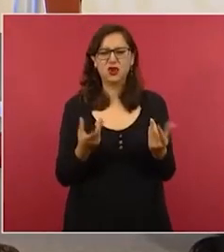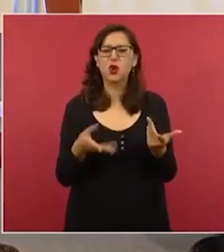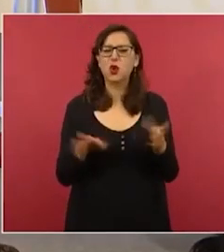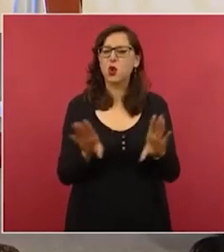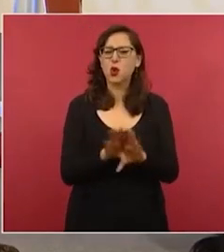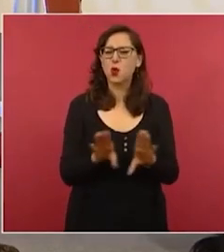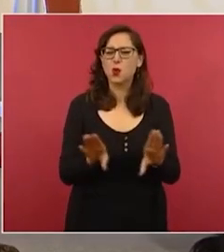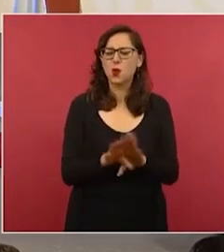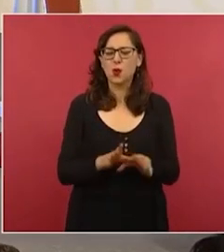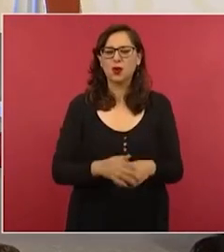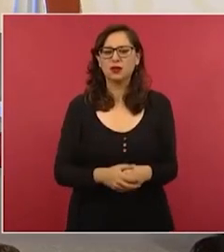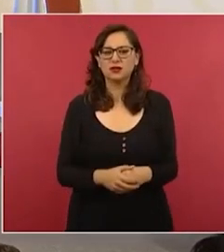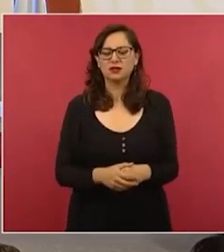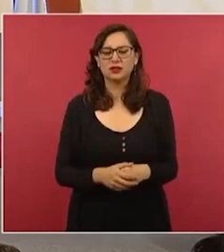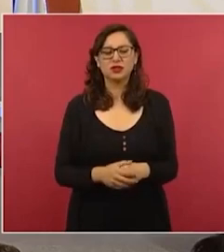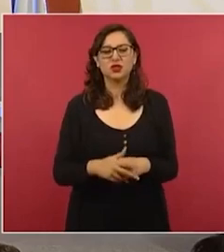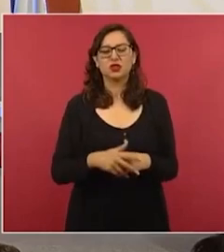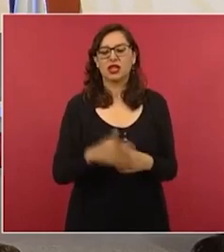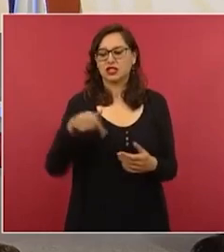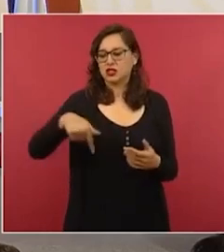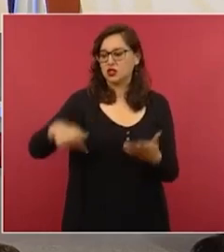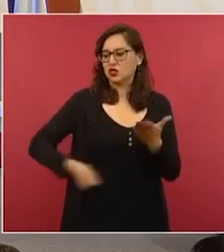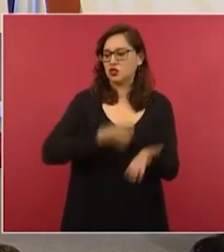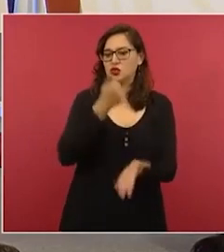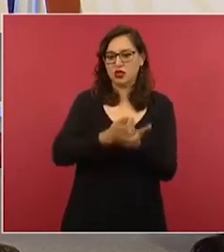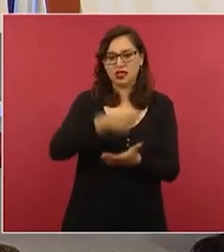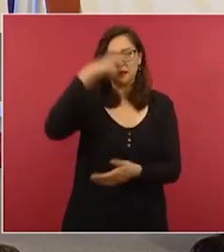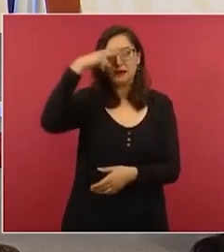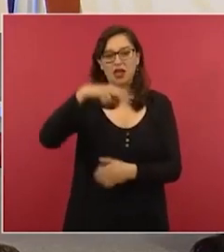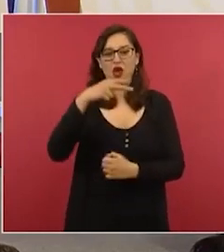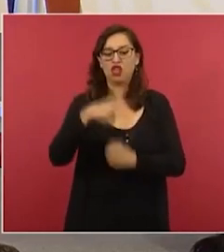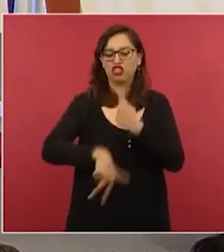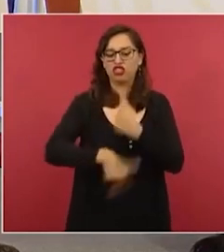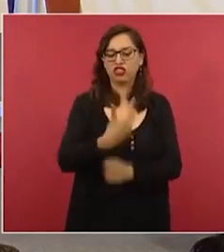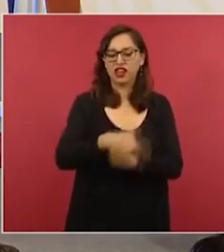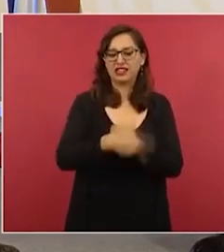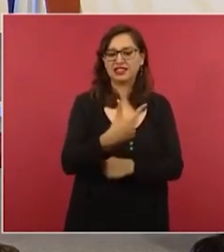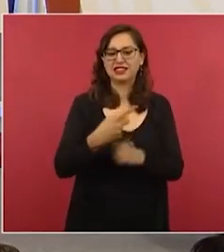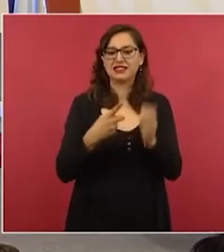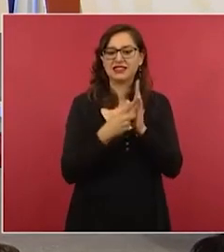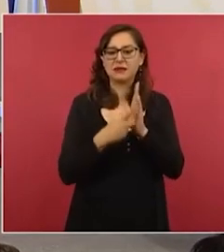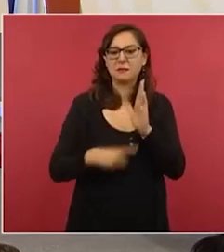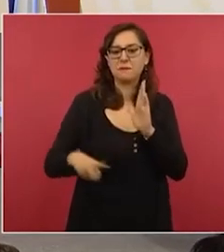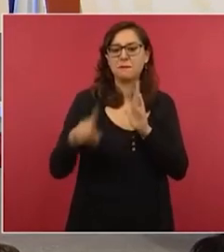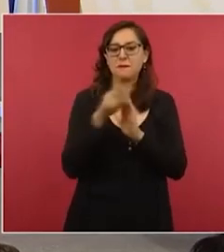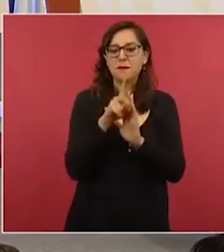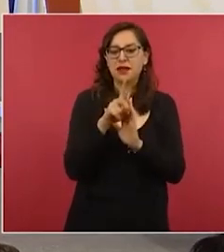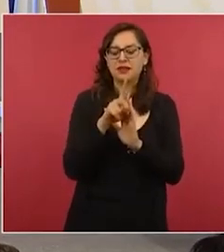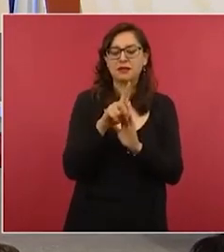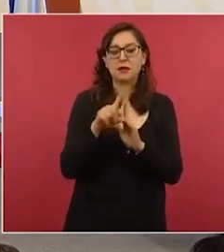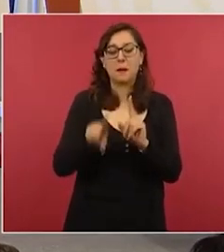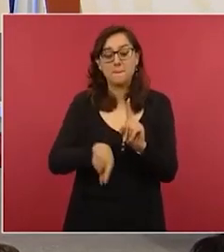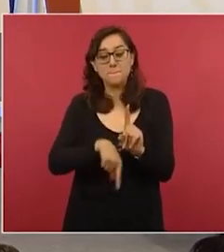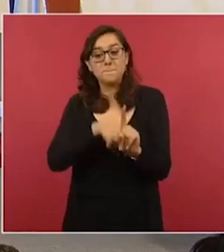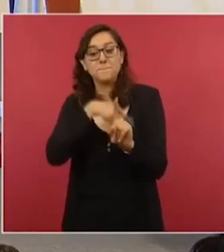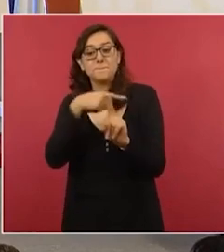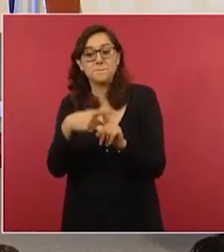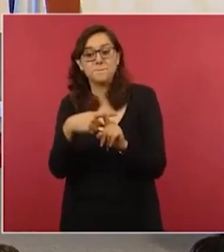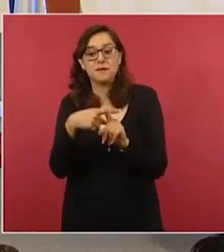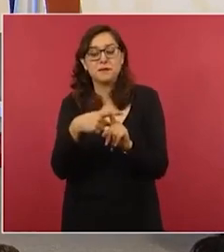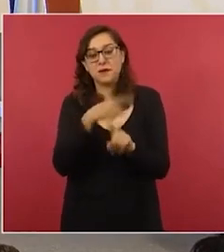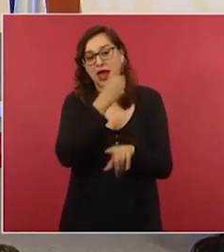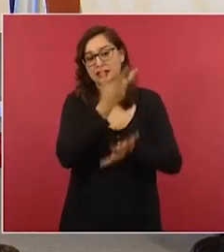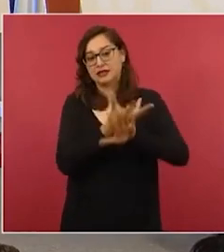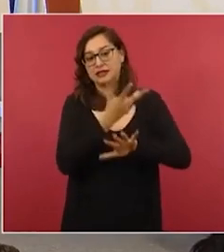12 13 departamentos en la ciudad más departamento en